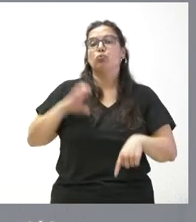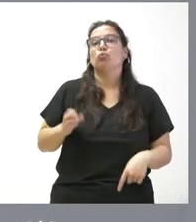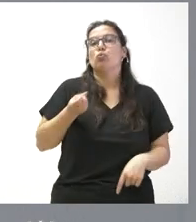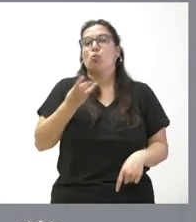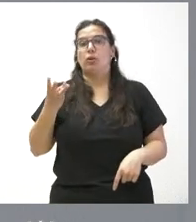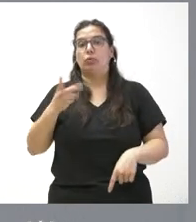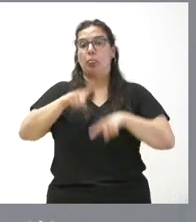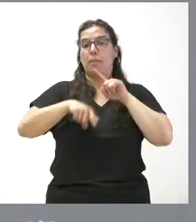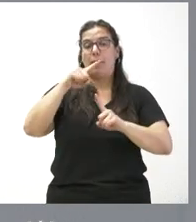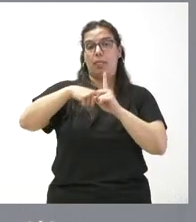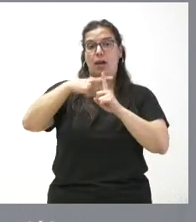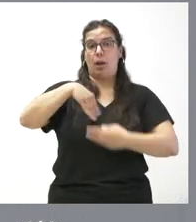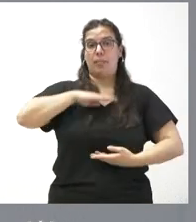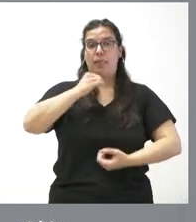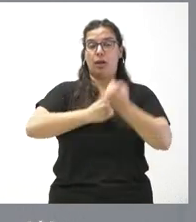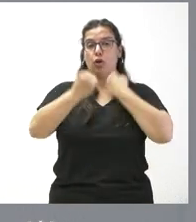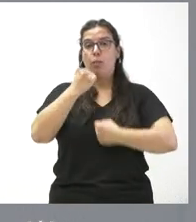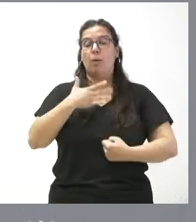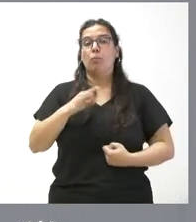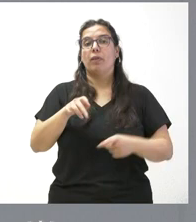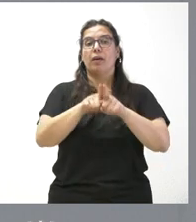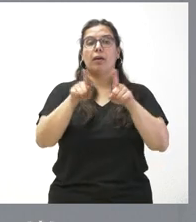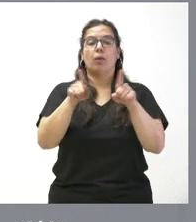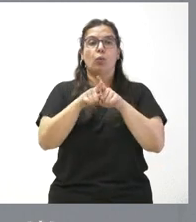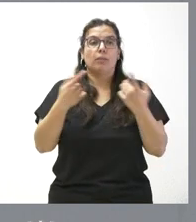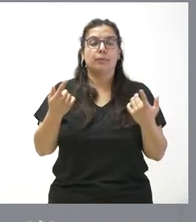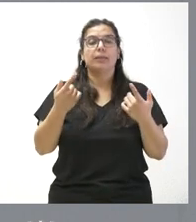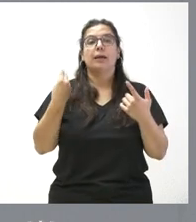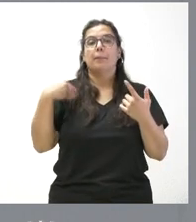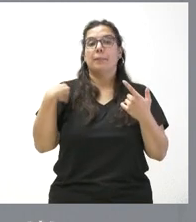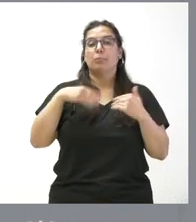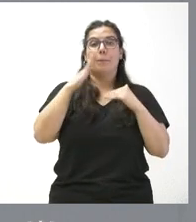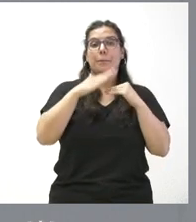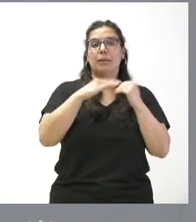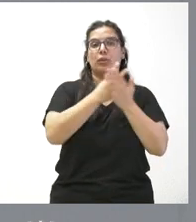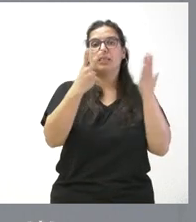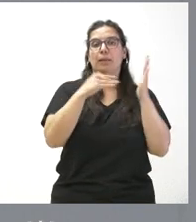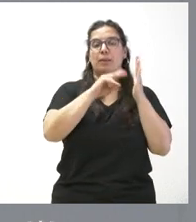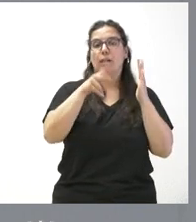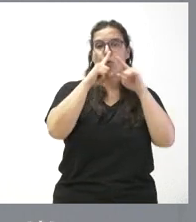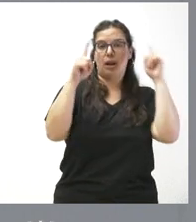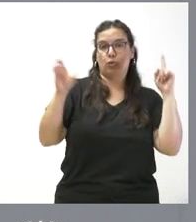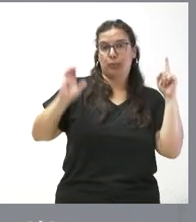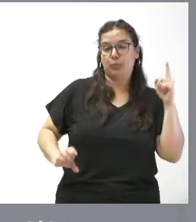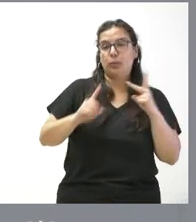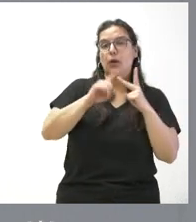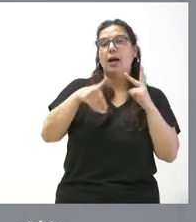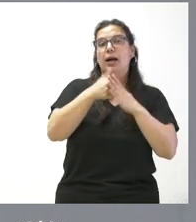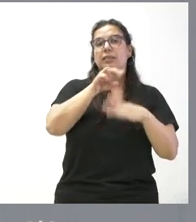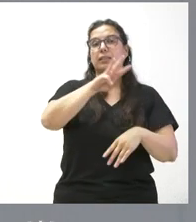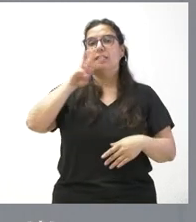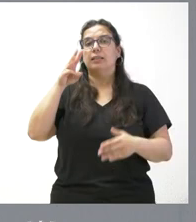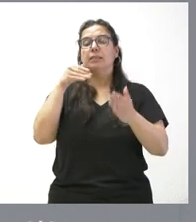nivel de renta, va desde los 17.000 euros para las cantidades más inferiores de pago hasta las cantidades de 33